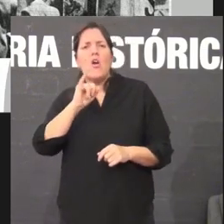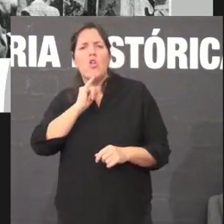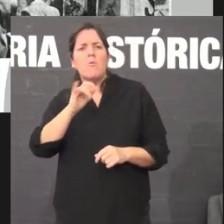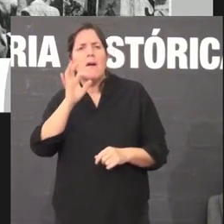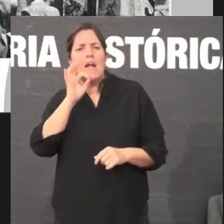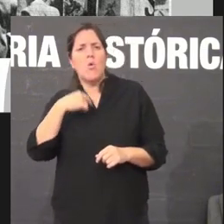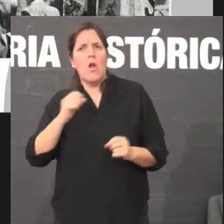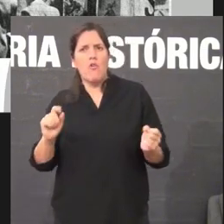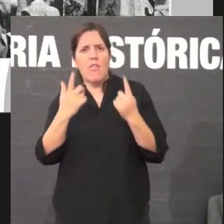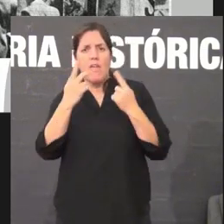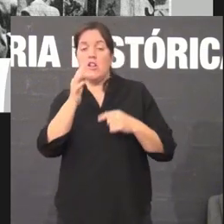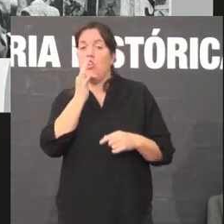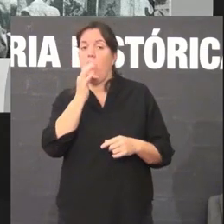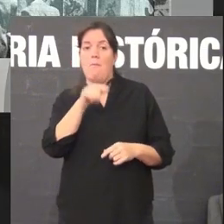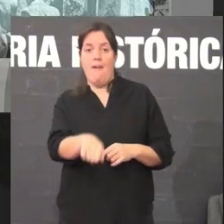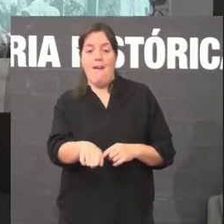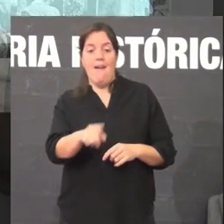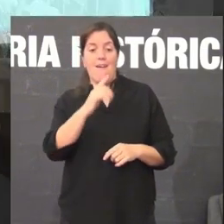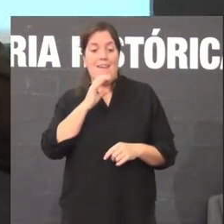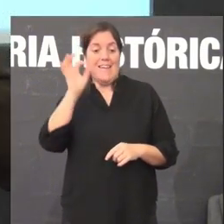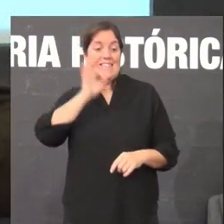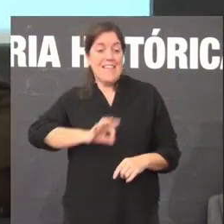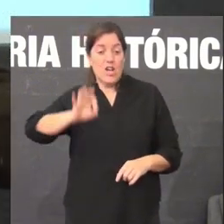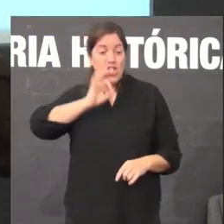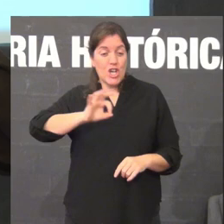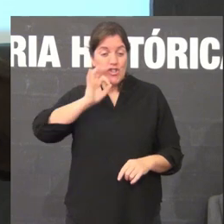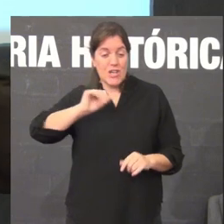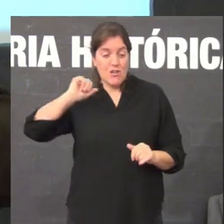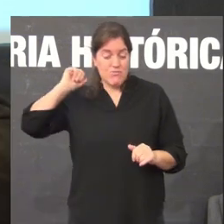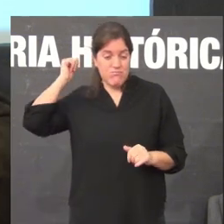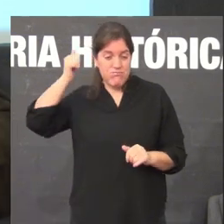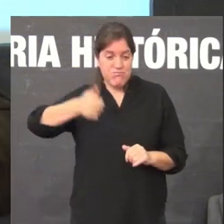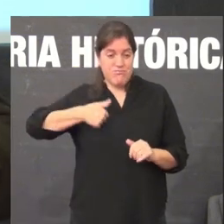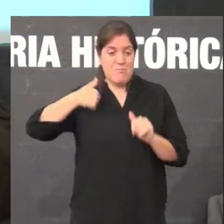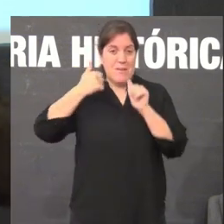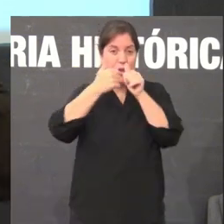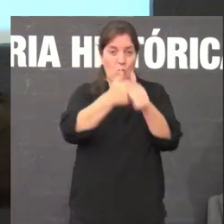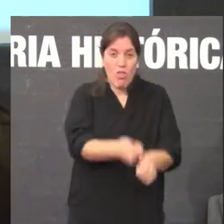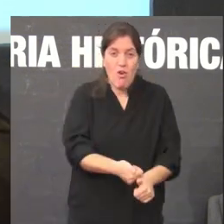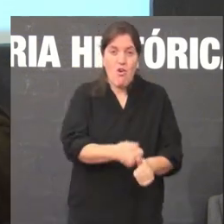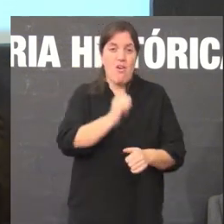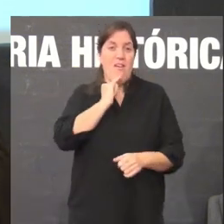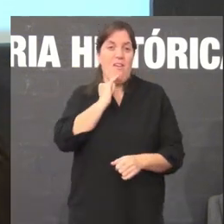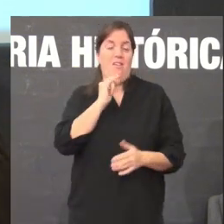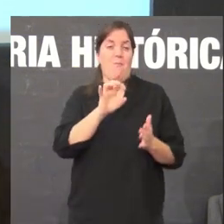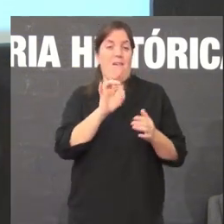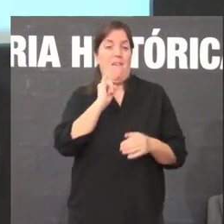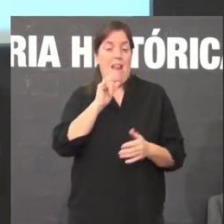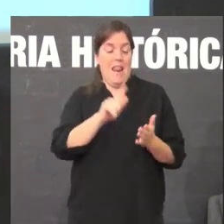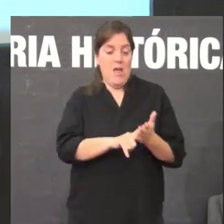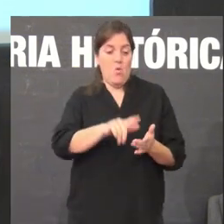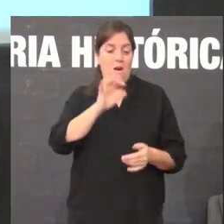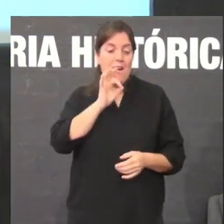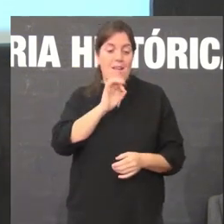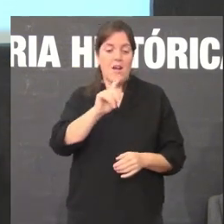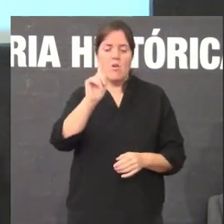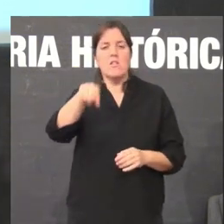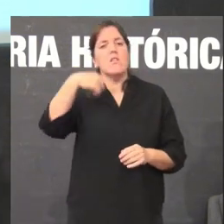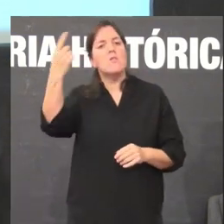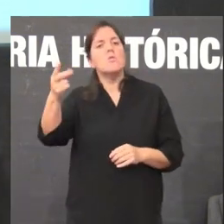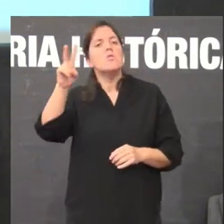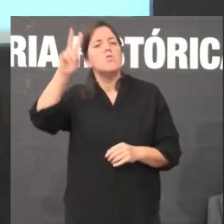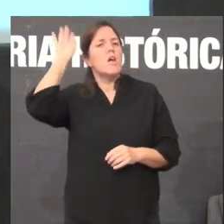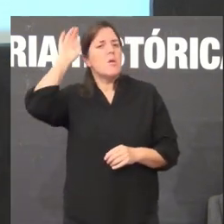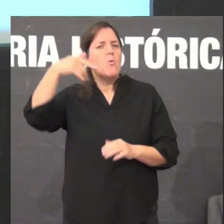e que todos os séculos de persecución contra o galego ainda se mantiveron tamén durante a Segunda República.